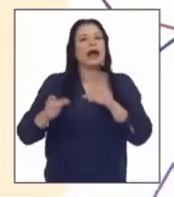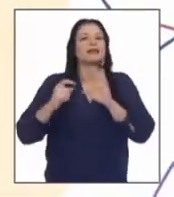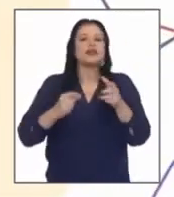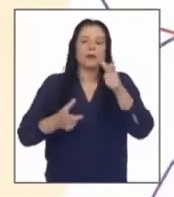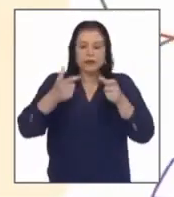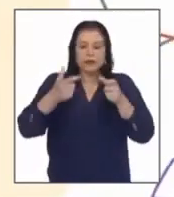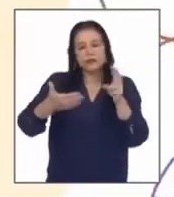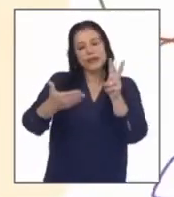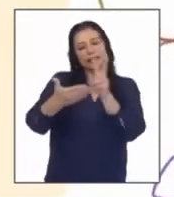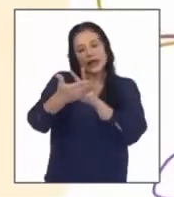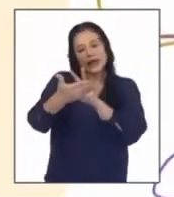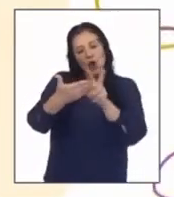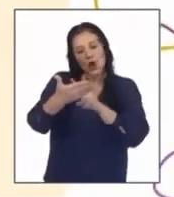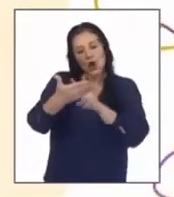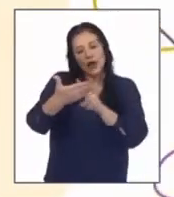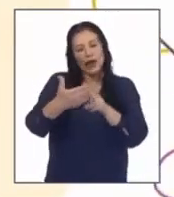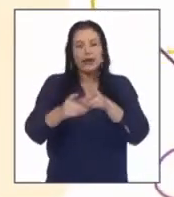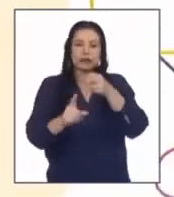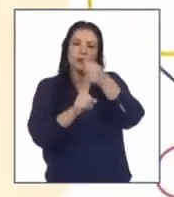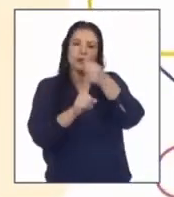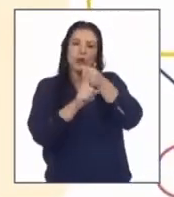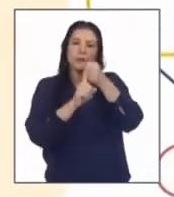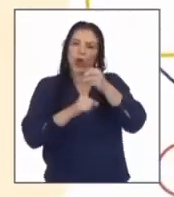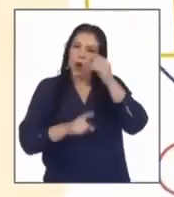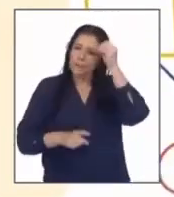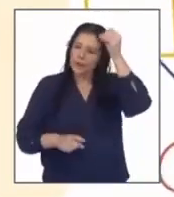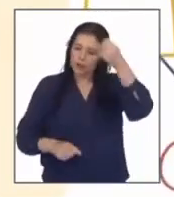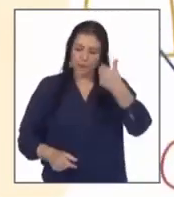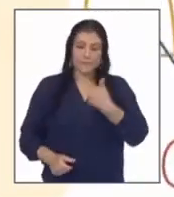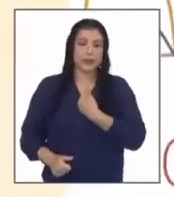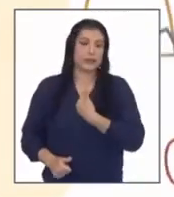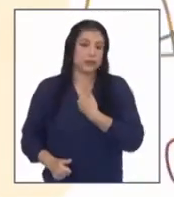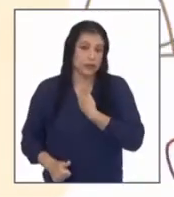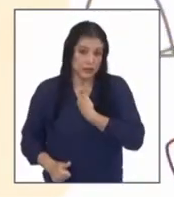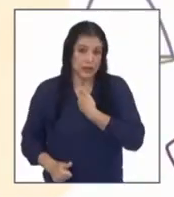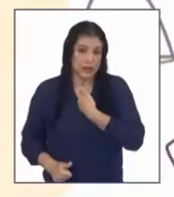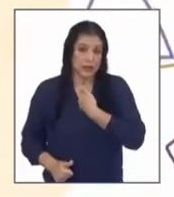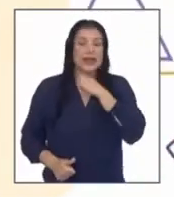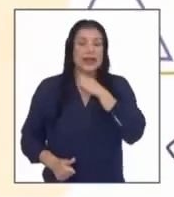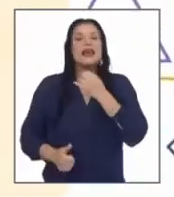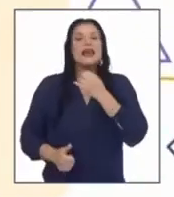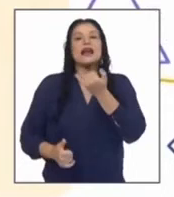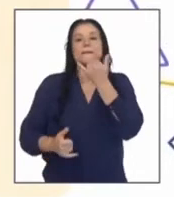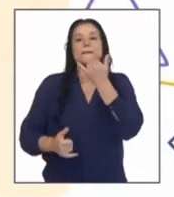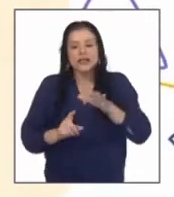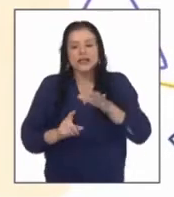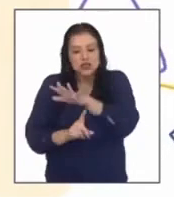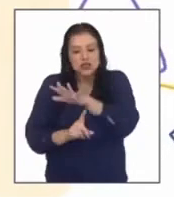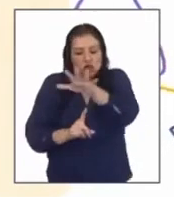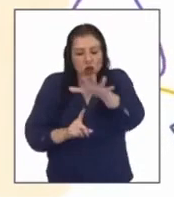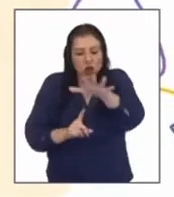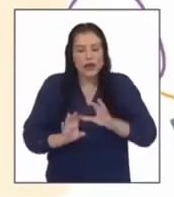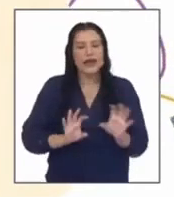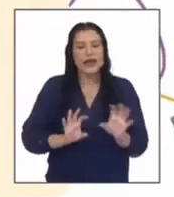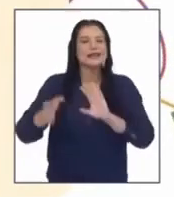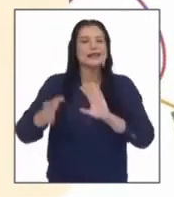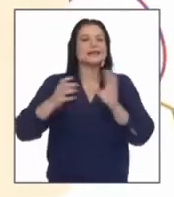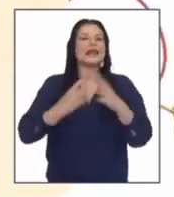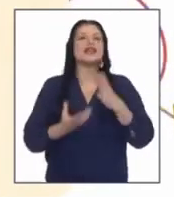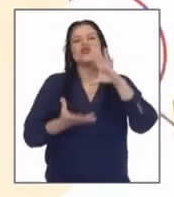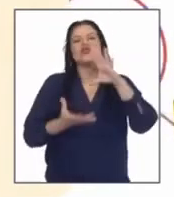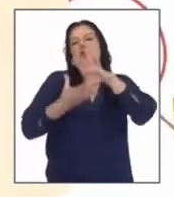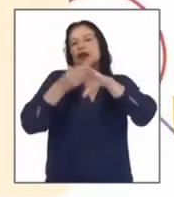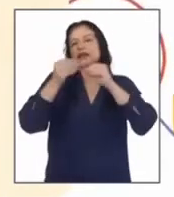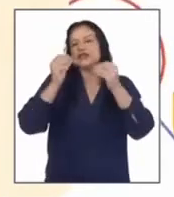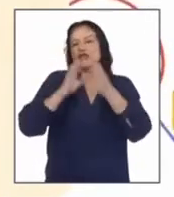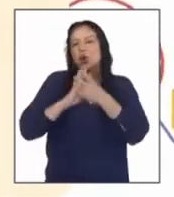lector desde un punto de vista personal la atmósfera en que se produjo el